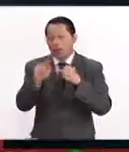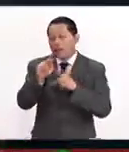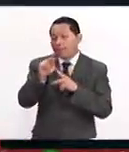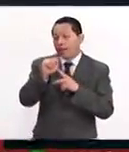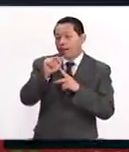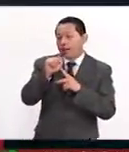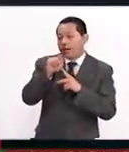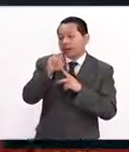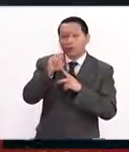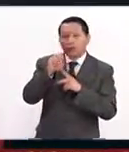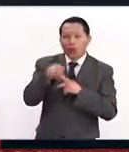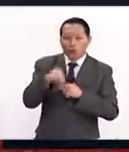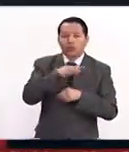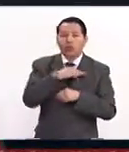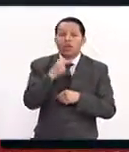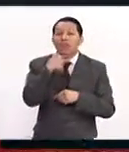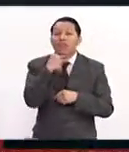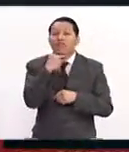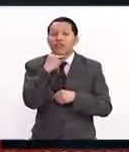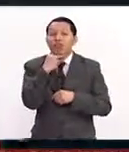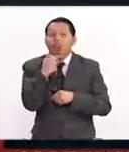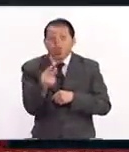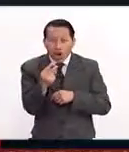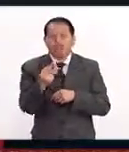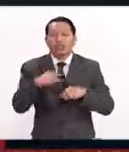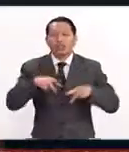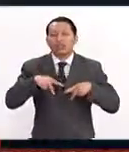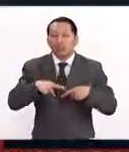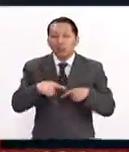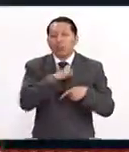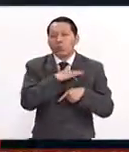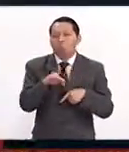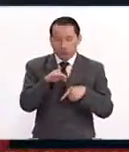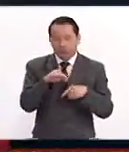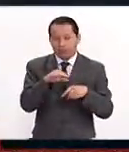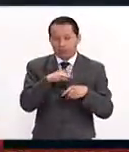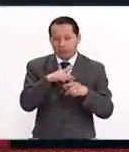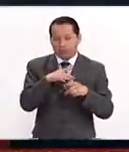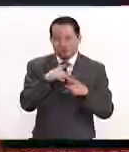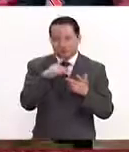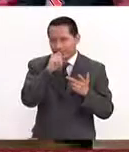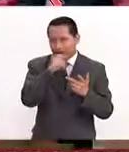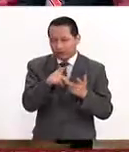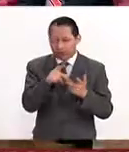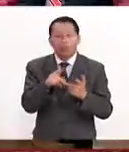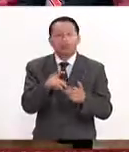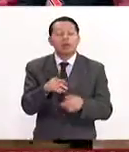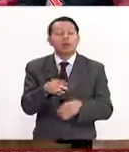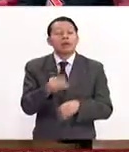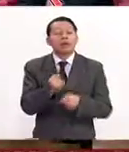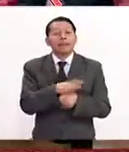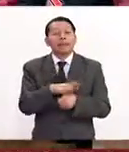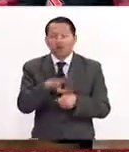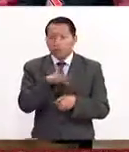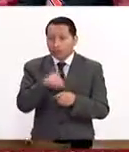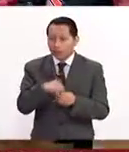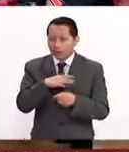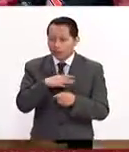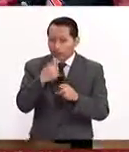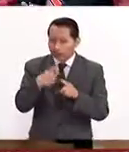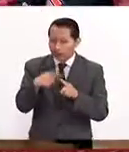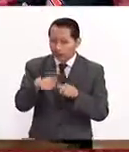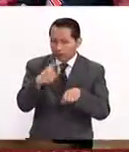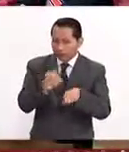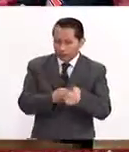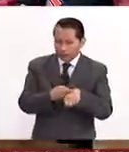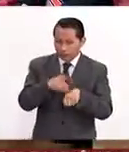que nos puede dar voz temblorosa y eso nos avisa de problemas. Increíble, entonces, toda la variedad de enfermedades que